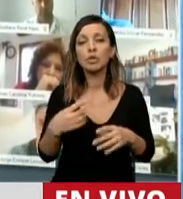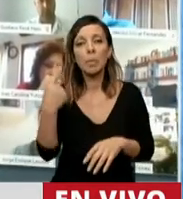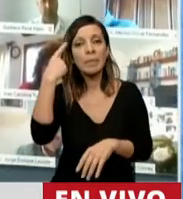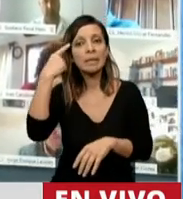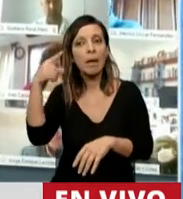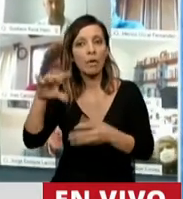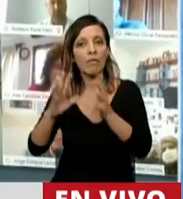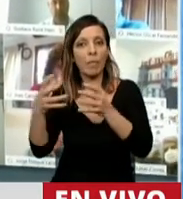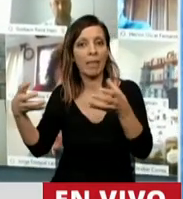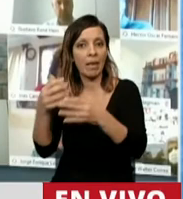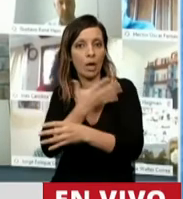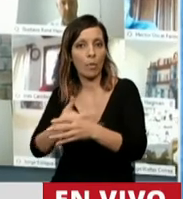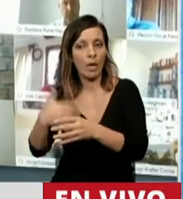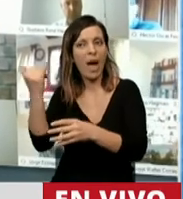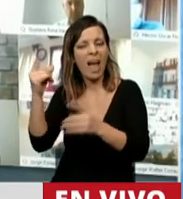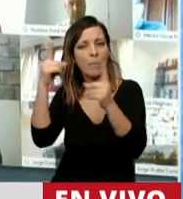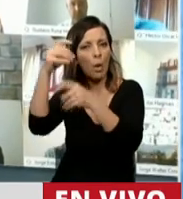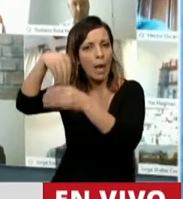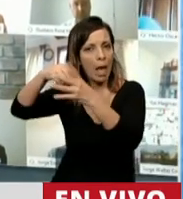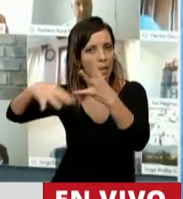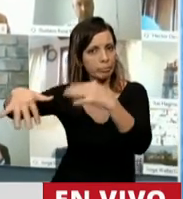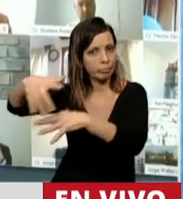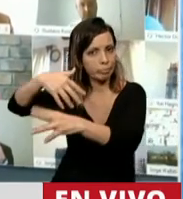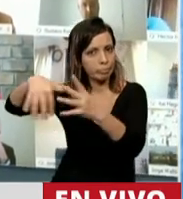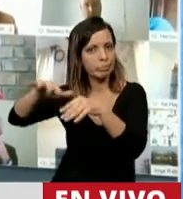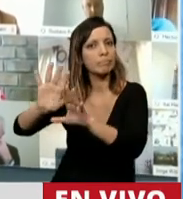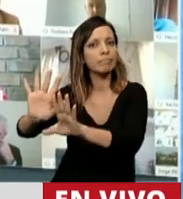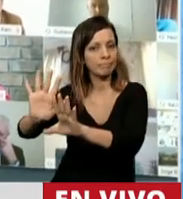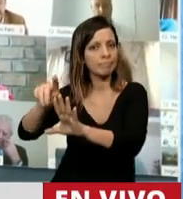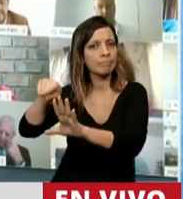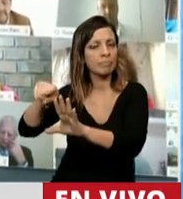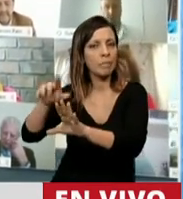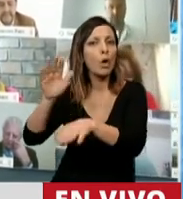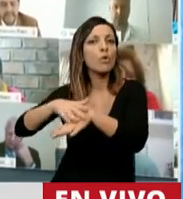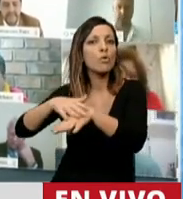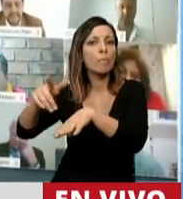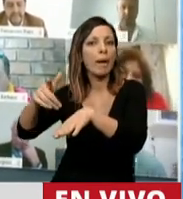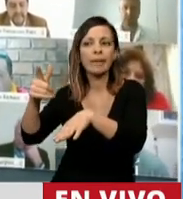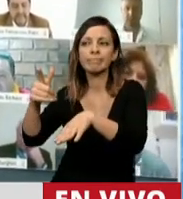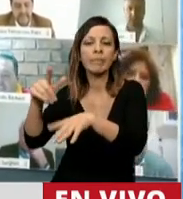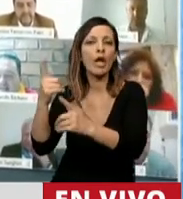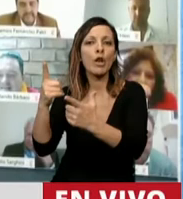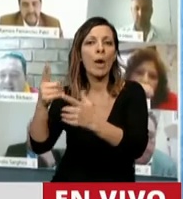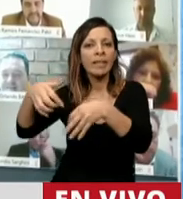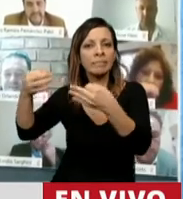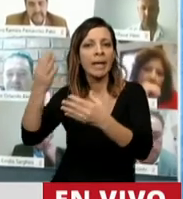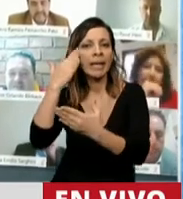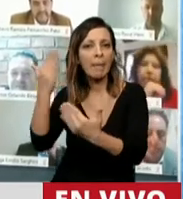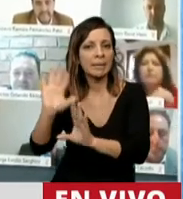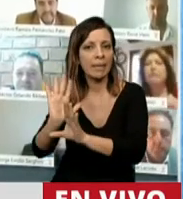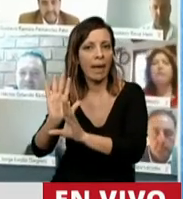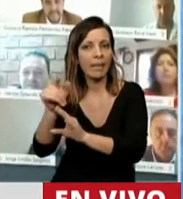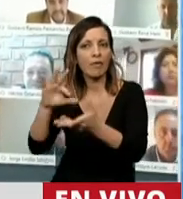oficialismo adolece de serios problemas que tienen que ver con su insuficiencia, con un sesgo anti